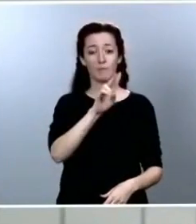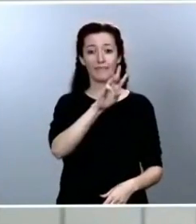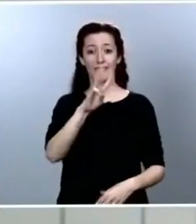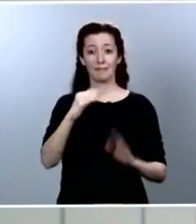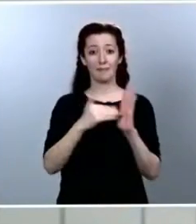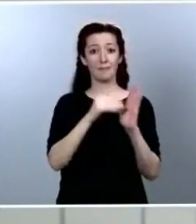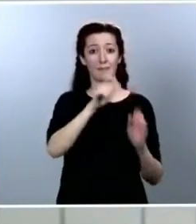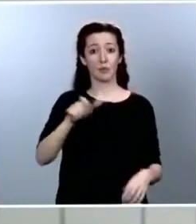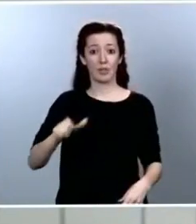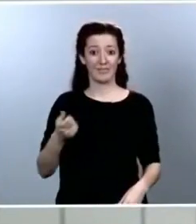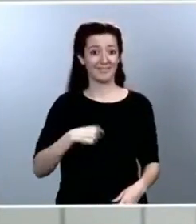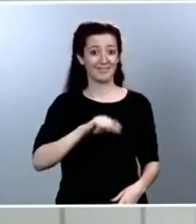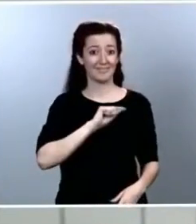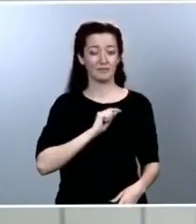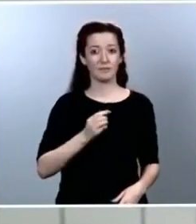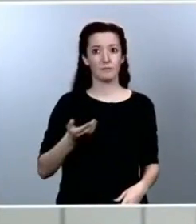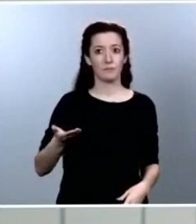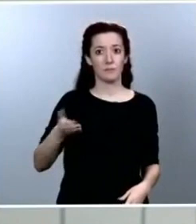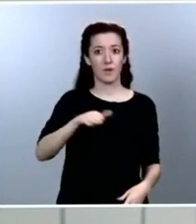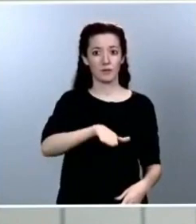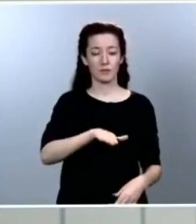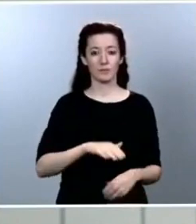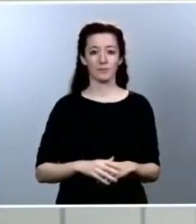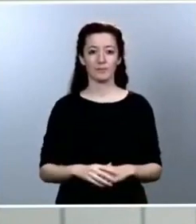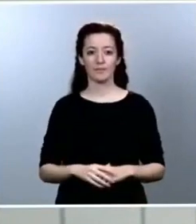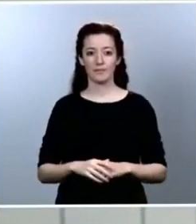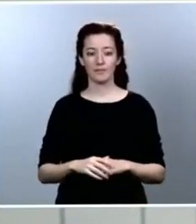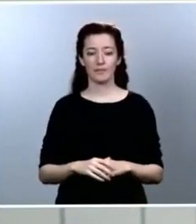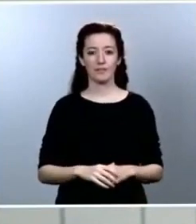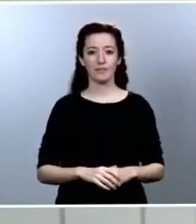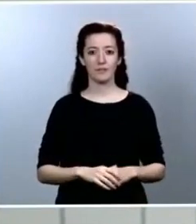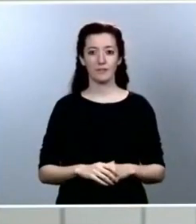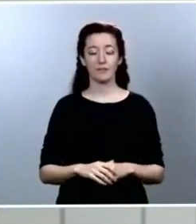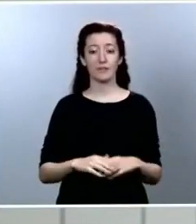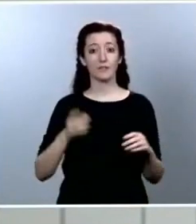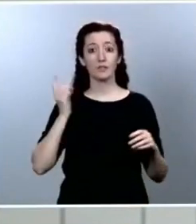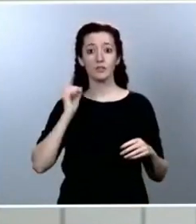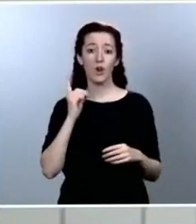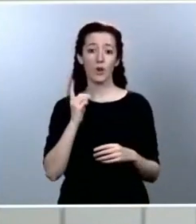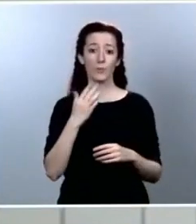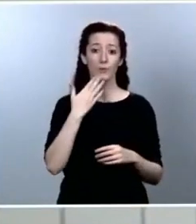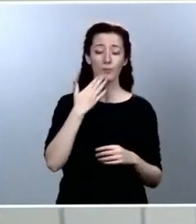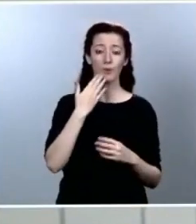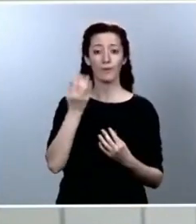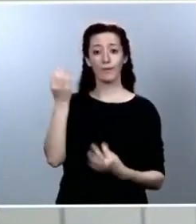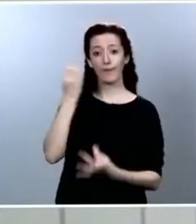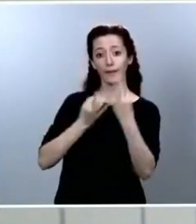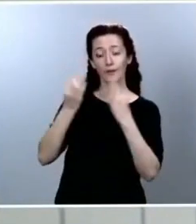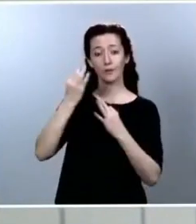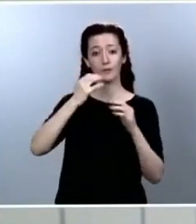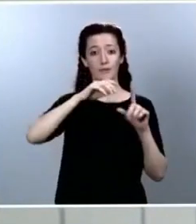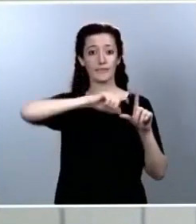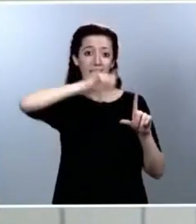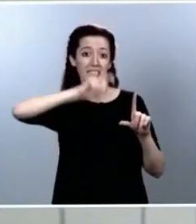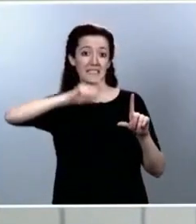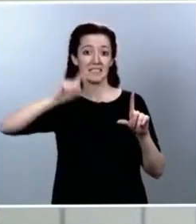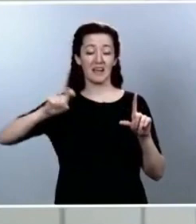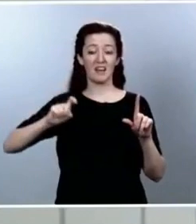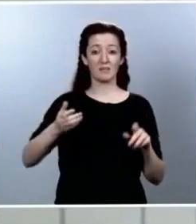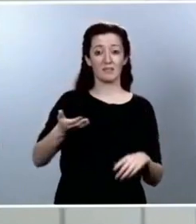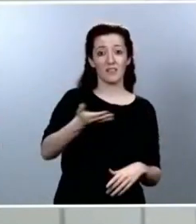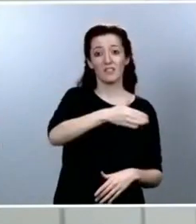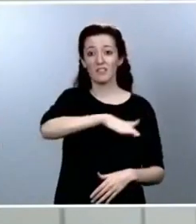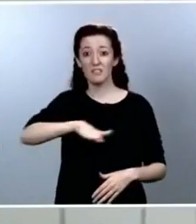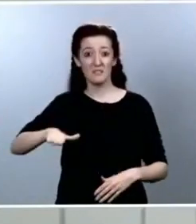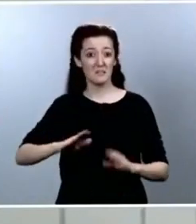un plan de desescalada que será gradual, asimétrica y coordinada. El martes el Consejo de Gobierno presentará el plan de desescalada.